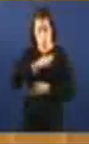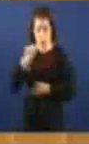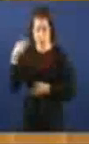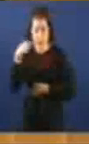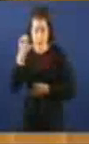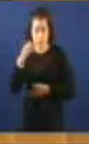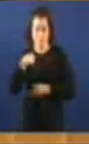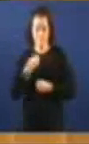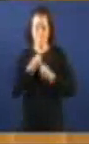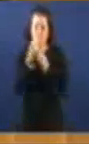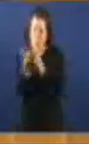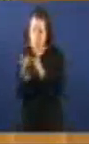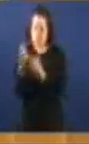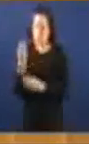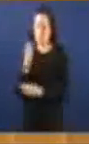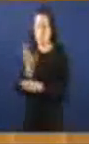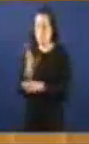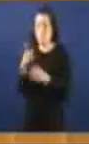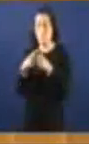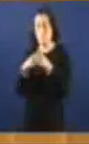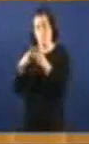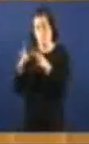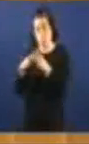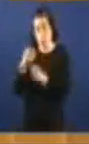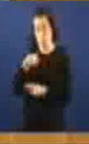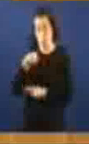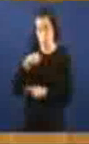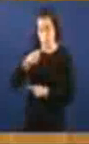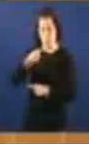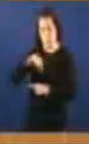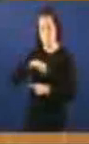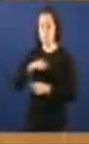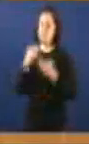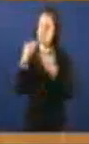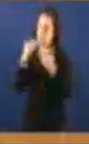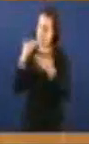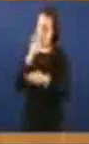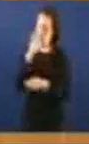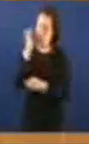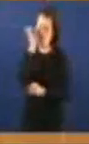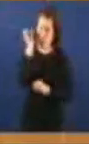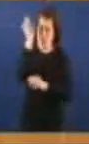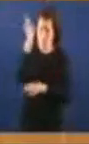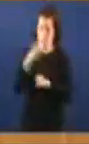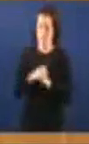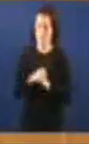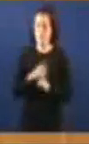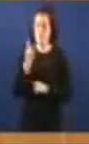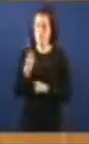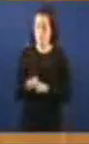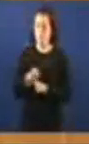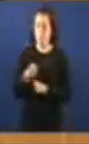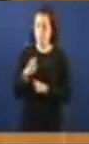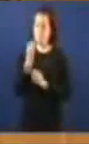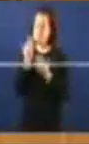Expresarles ao portavoz do BNG e aos demais compañeros e compañeres do grupo Os nosos parabéns por esta iniciativa Así como os nosos